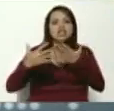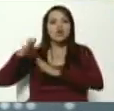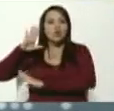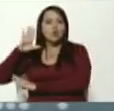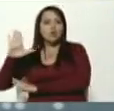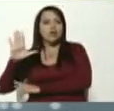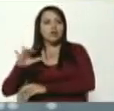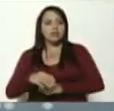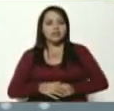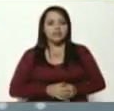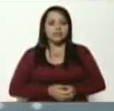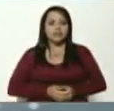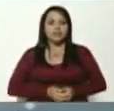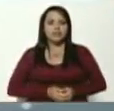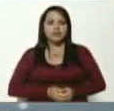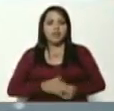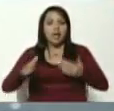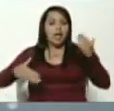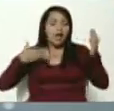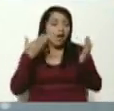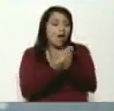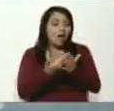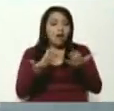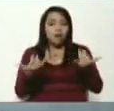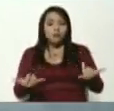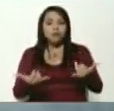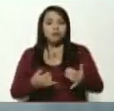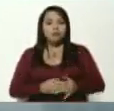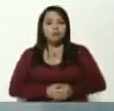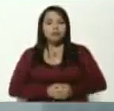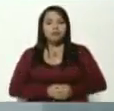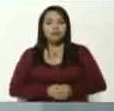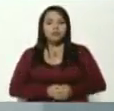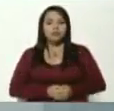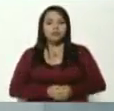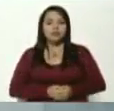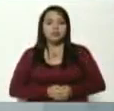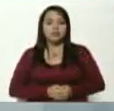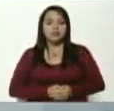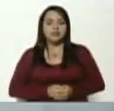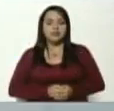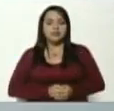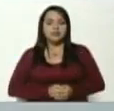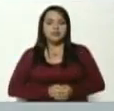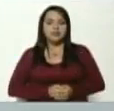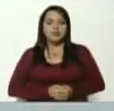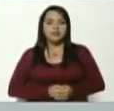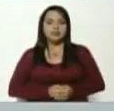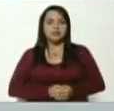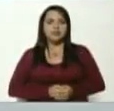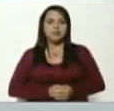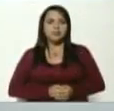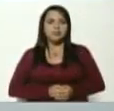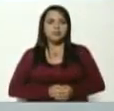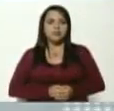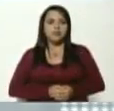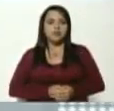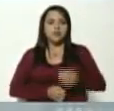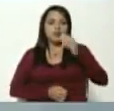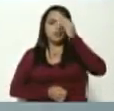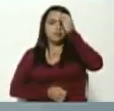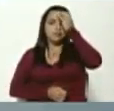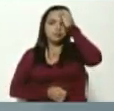de patrimonio. Hasta este momento hemos tenido, este, una, 88